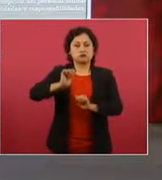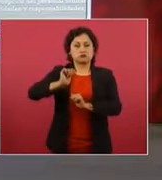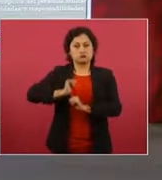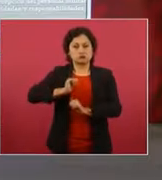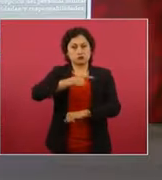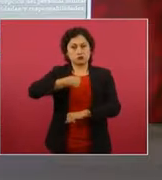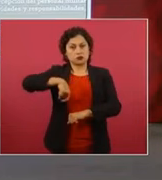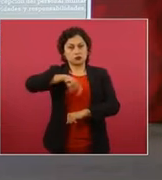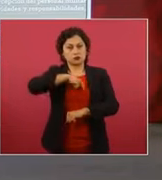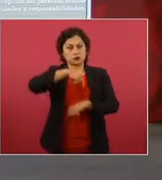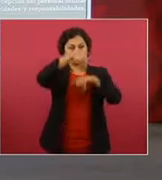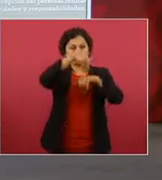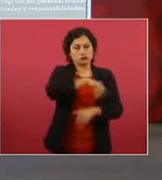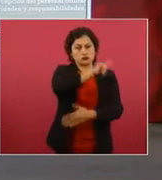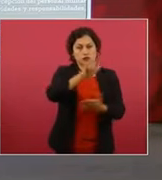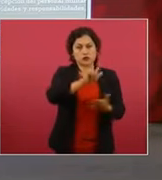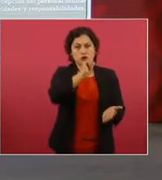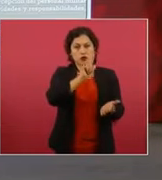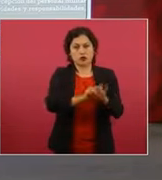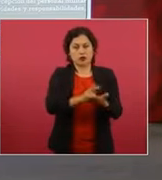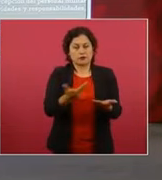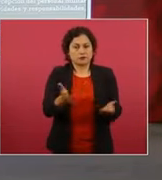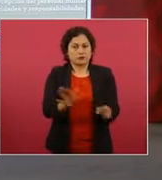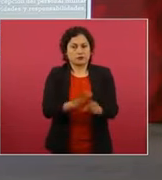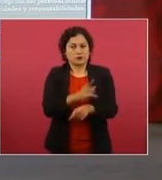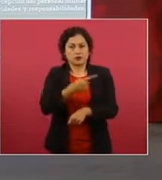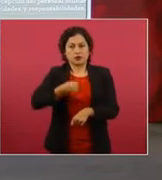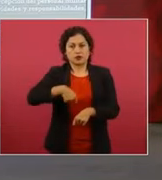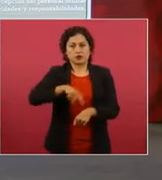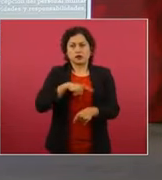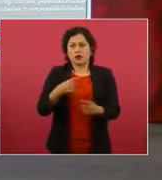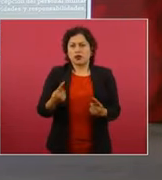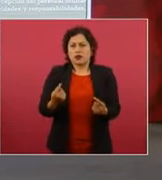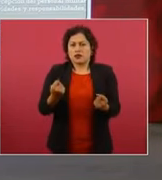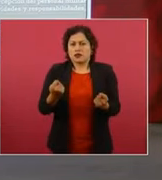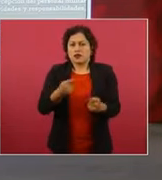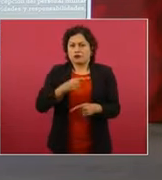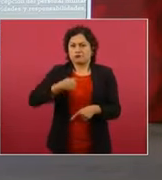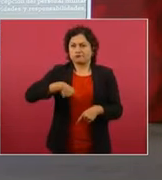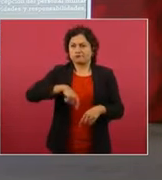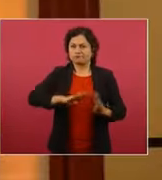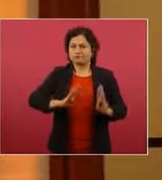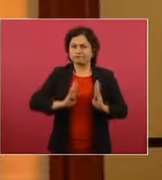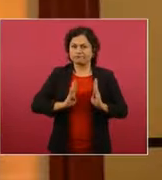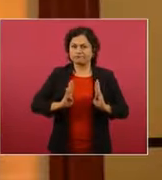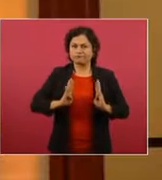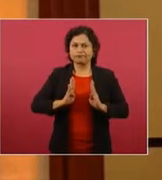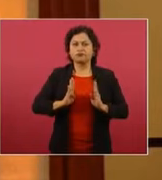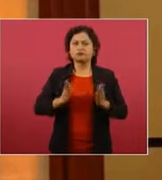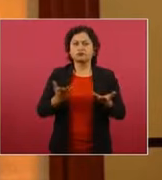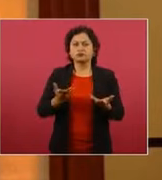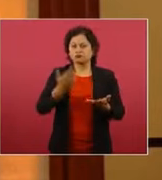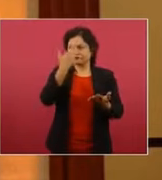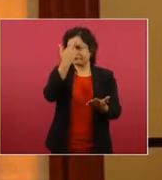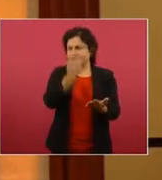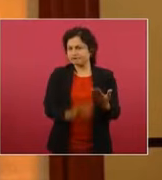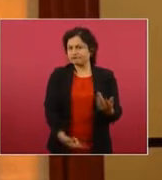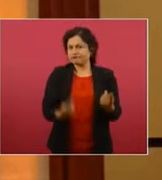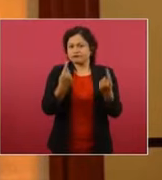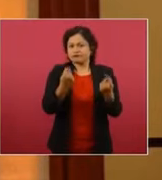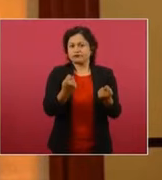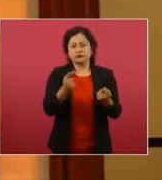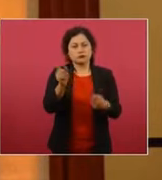leyes, no por ser Fuerzas Armadas, no por ser Guardia Nacional, tenemos la posibilidad de violar leyes.